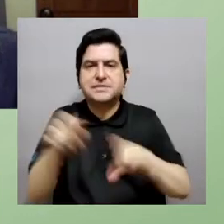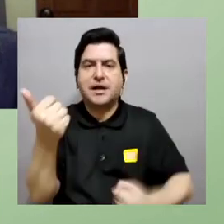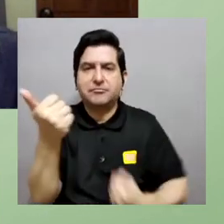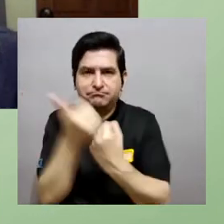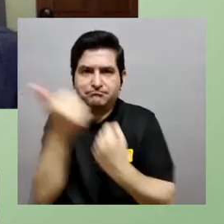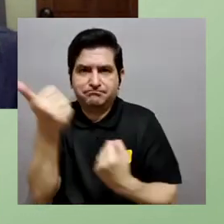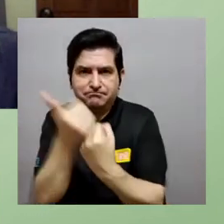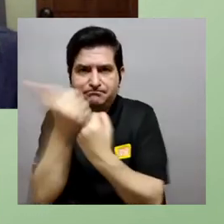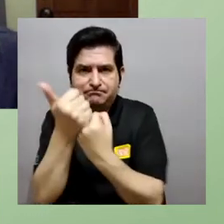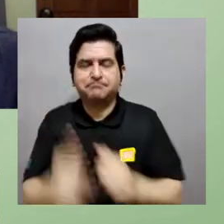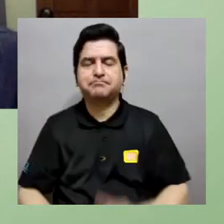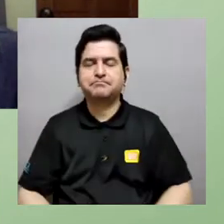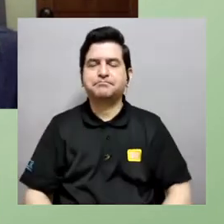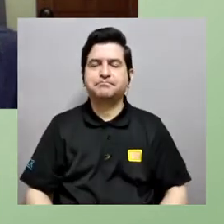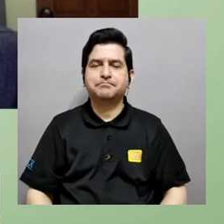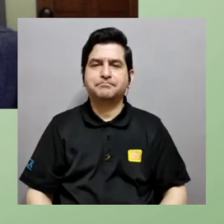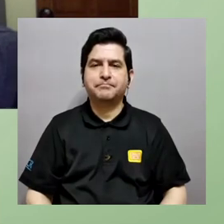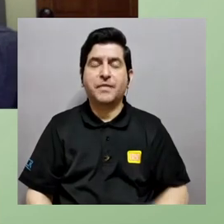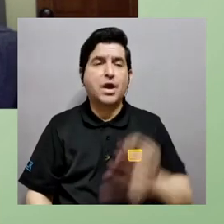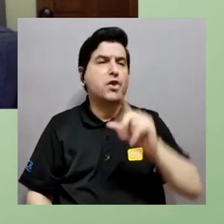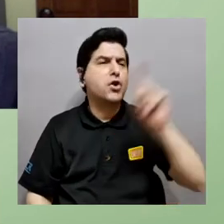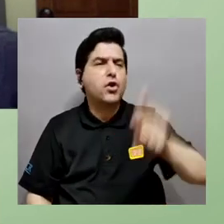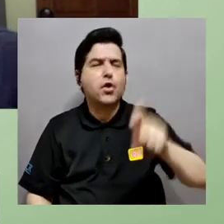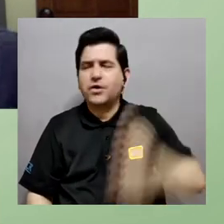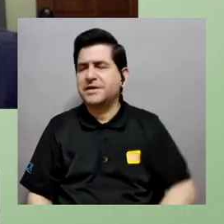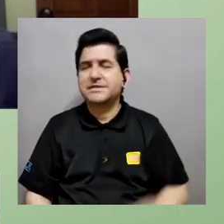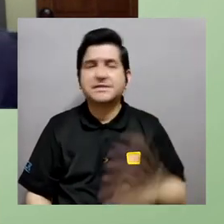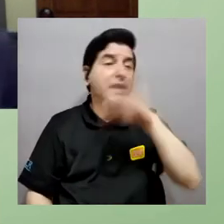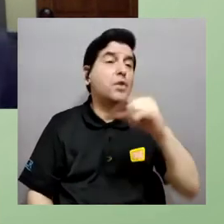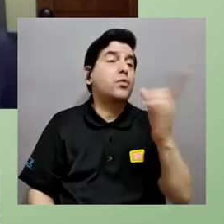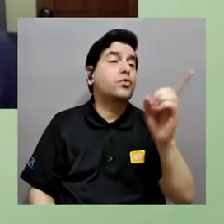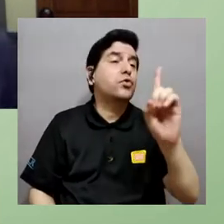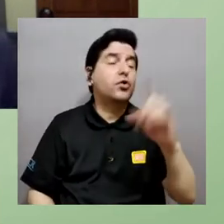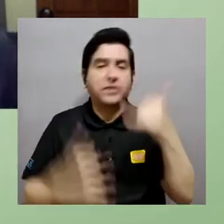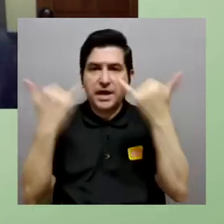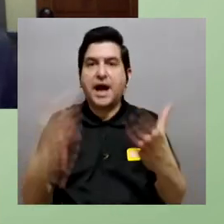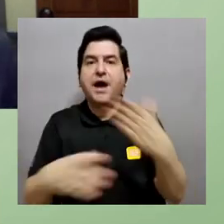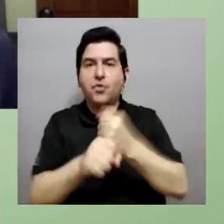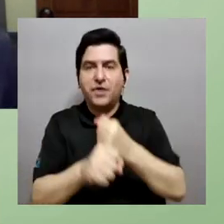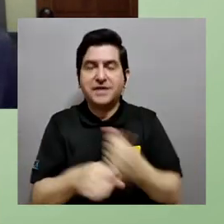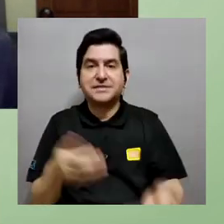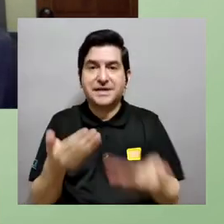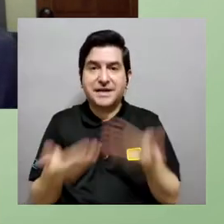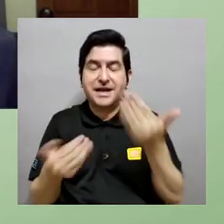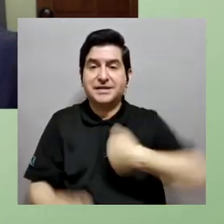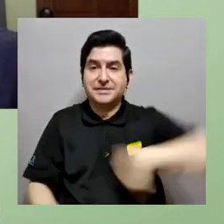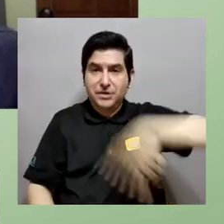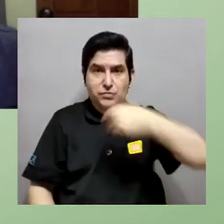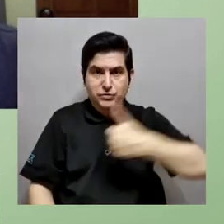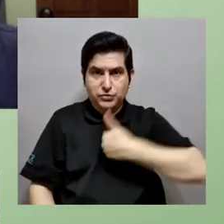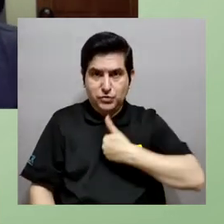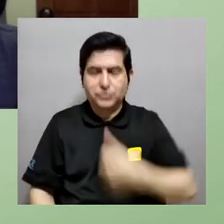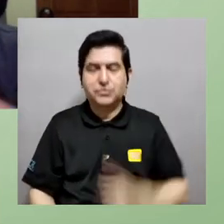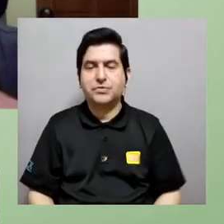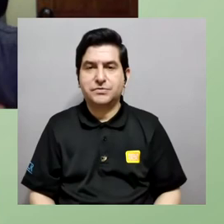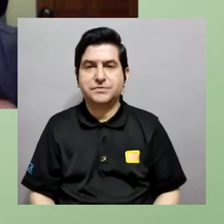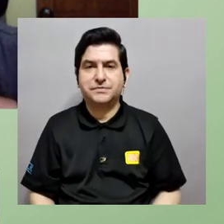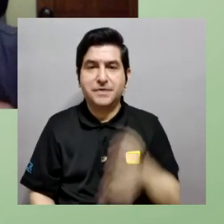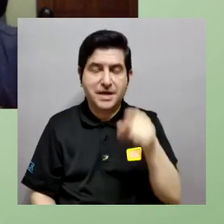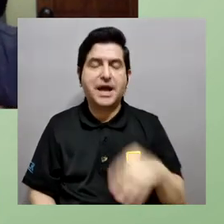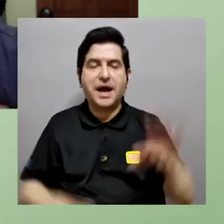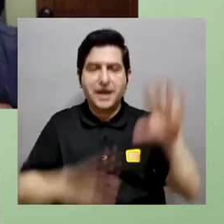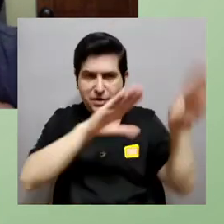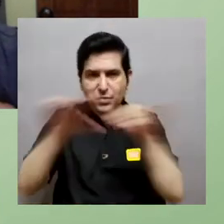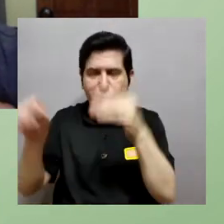alguien computación en el tema claro para que también apoye para eso es esta herramienta ¿verdad? ahora lo podemos